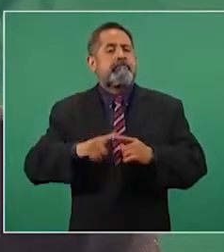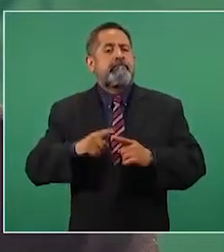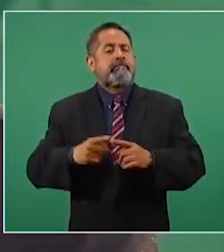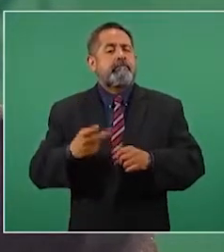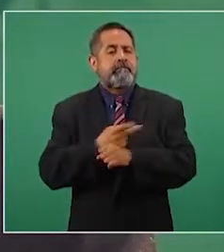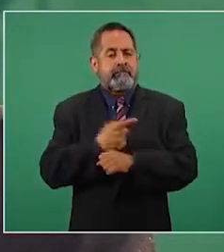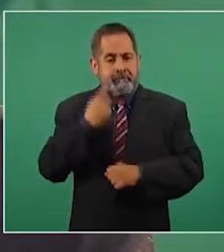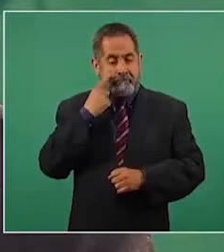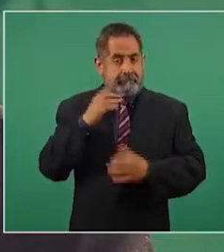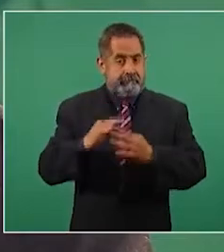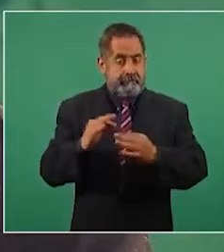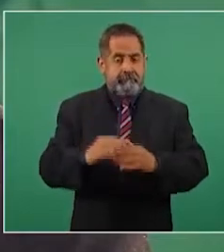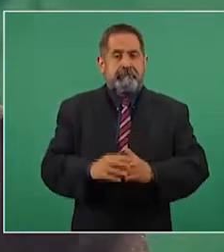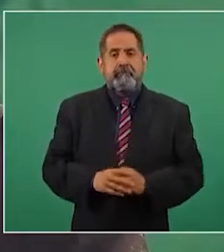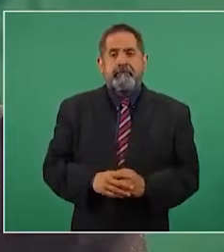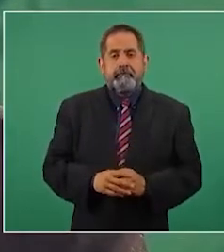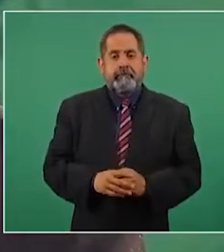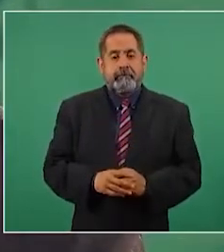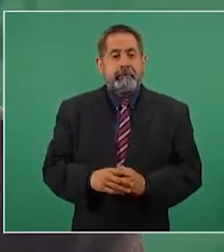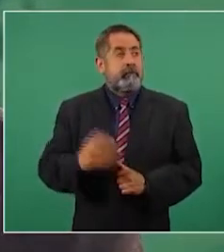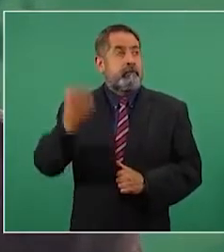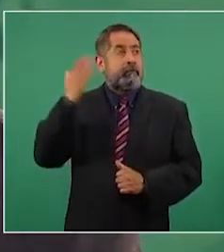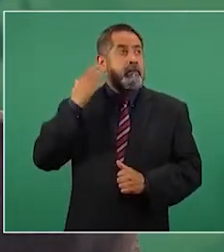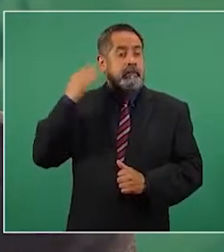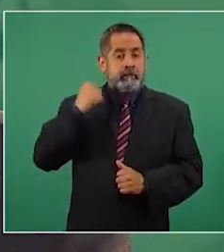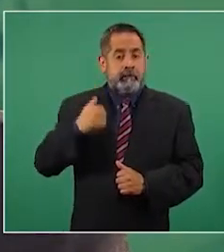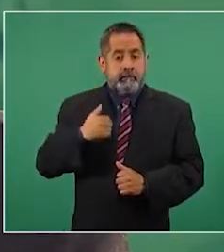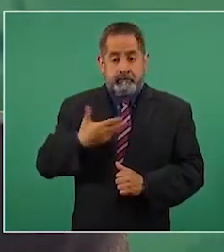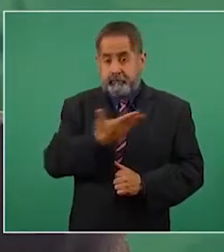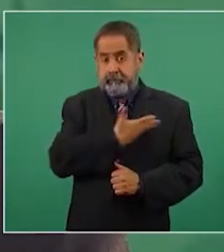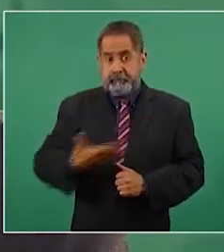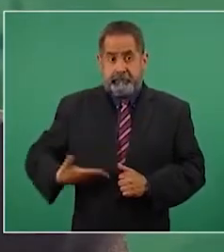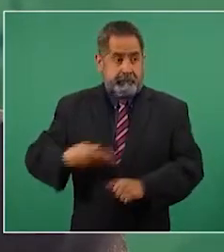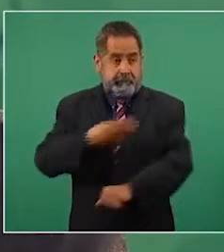el presidente Madero,